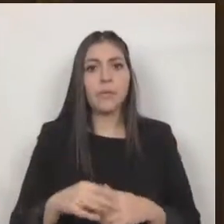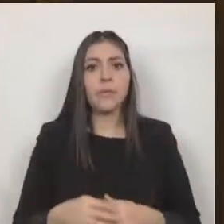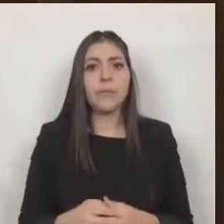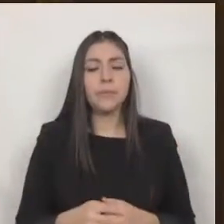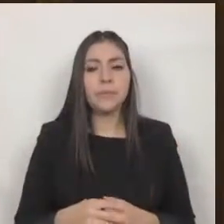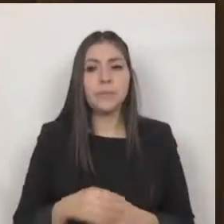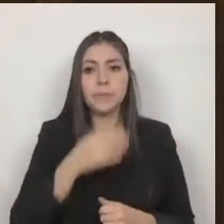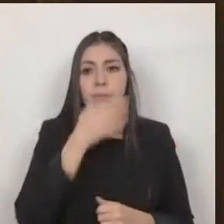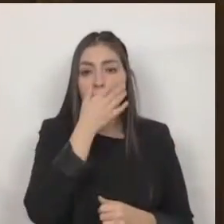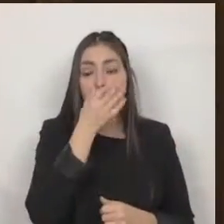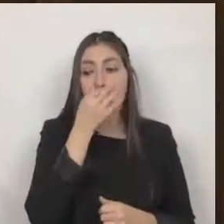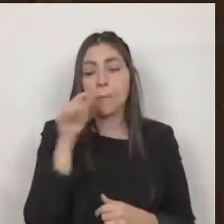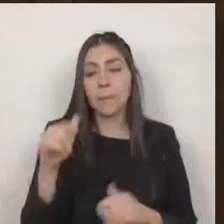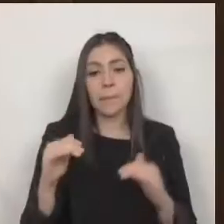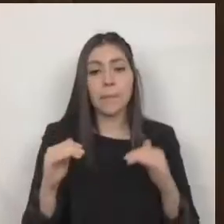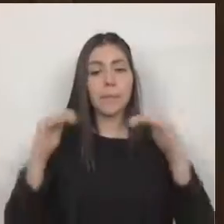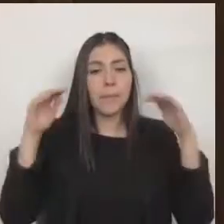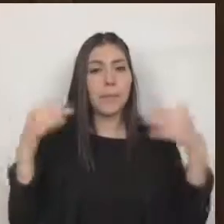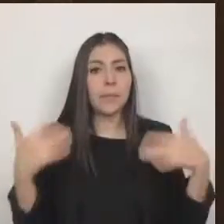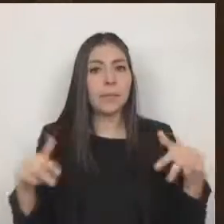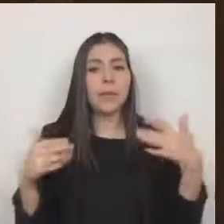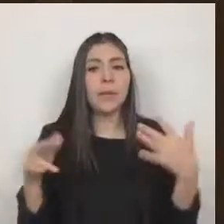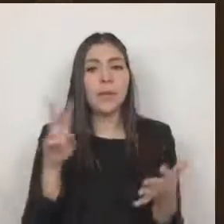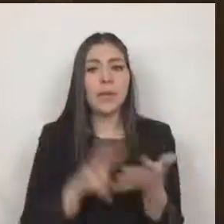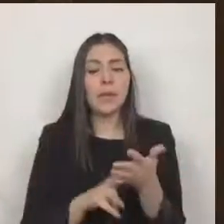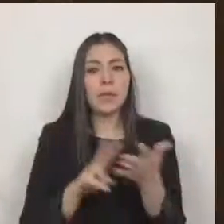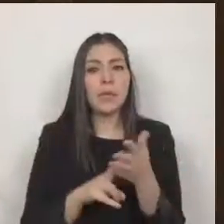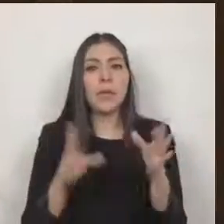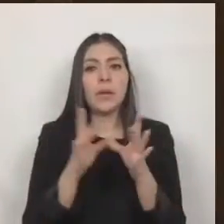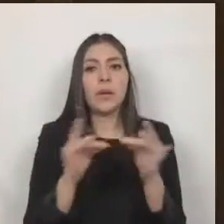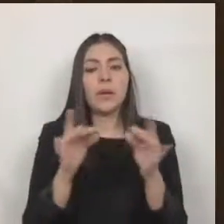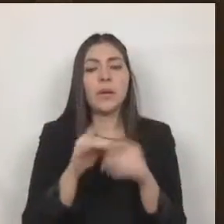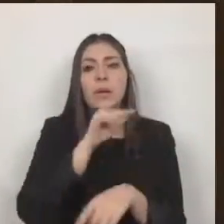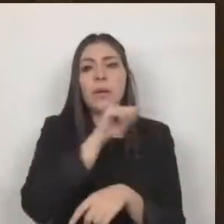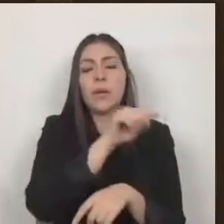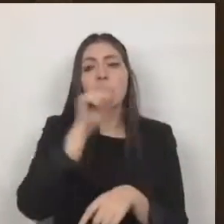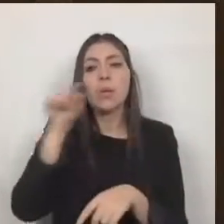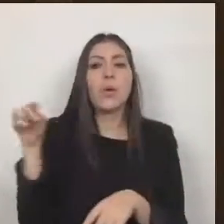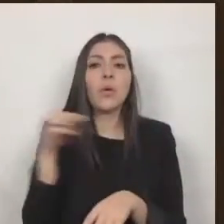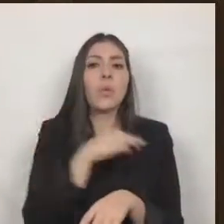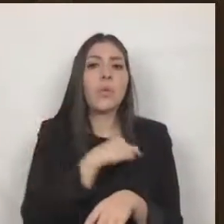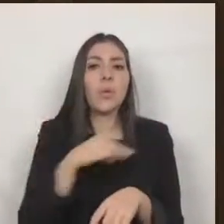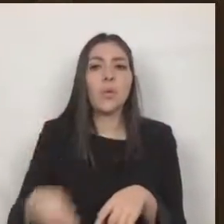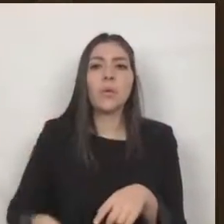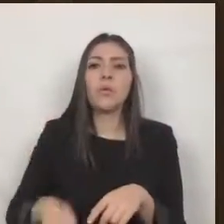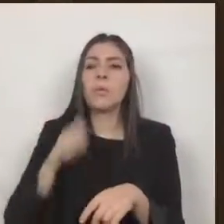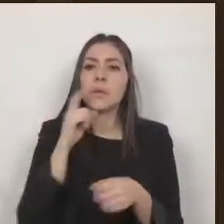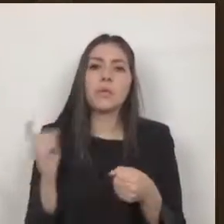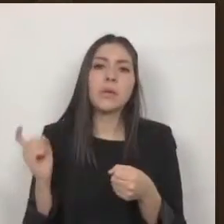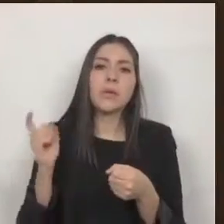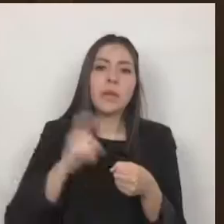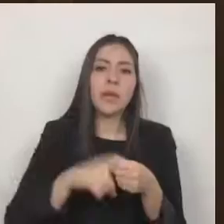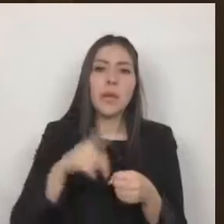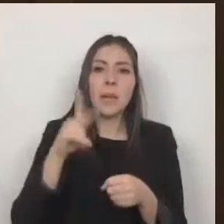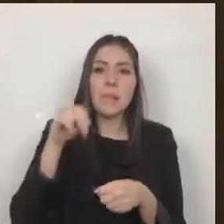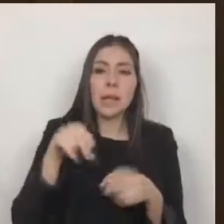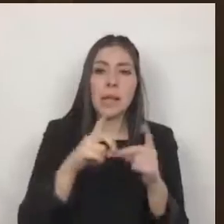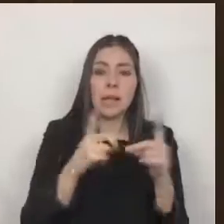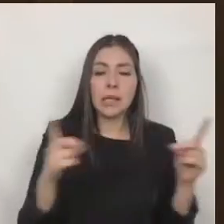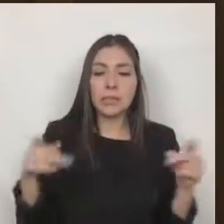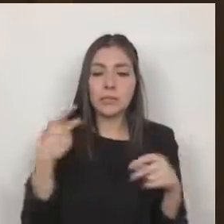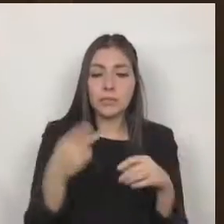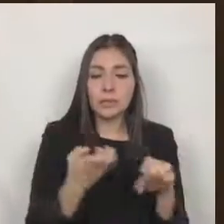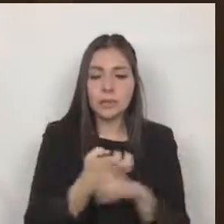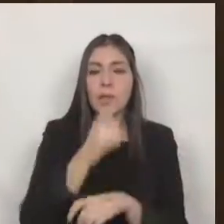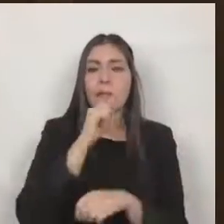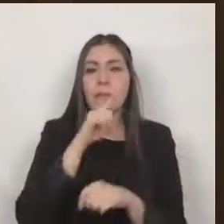relevancia resaltar que los municipios deben adherirse tanto al plan de desarrollo local como el federal generando sus